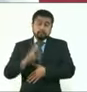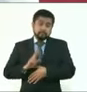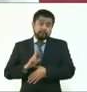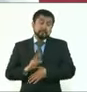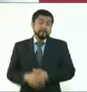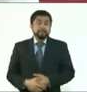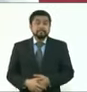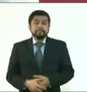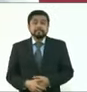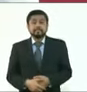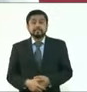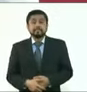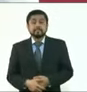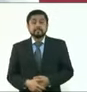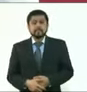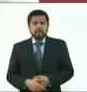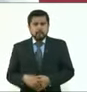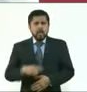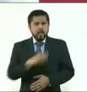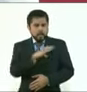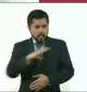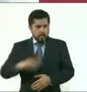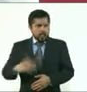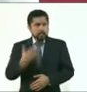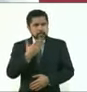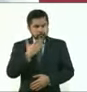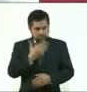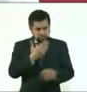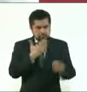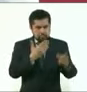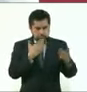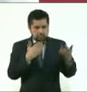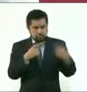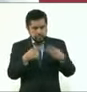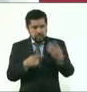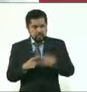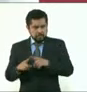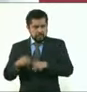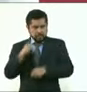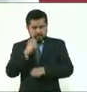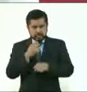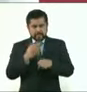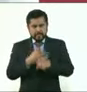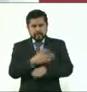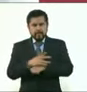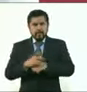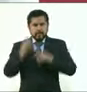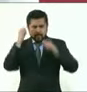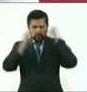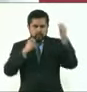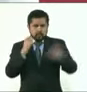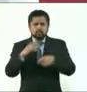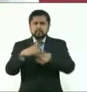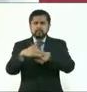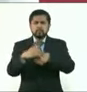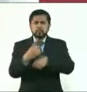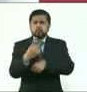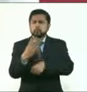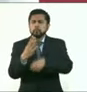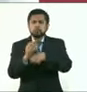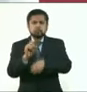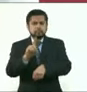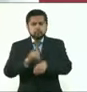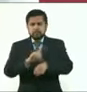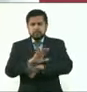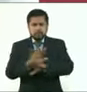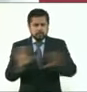Tenemos muy buenas candidatas para la Secretaría de Turismo. Entonces, en unos días ya lo estaremos informando.